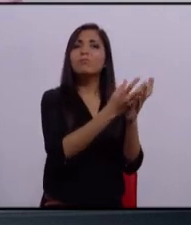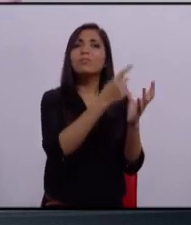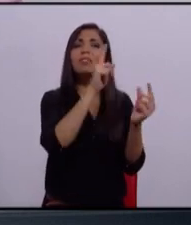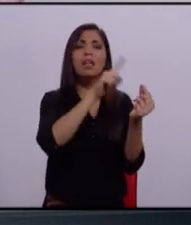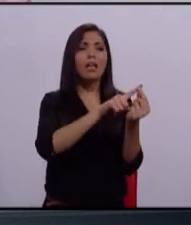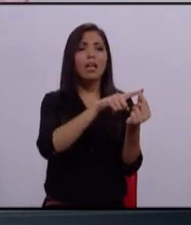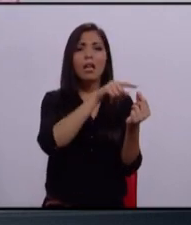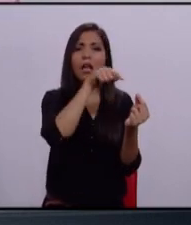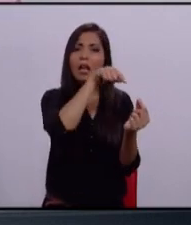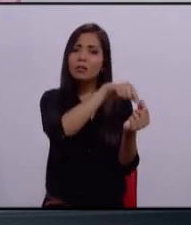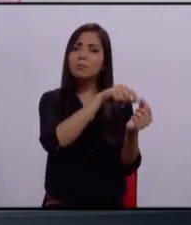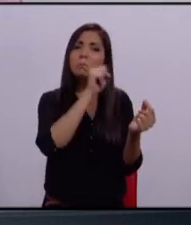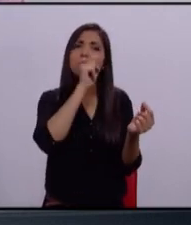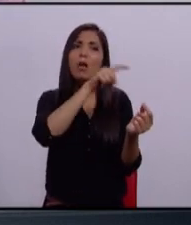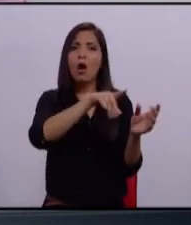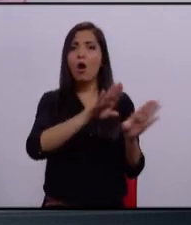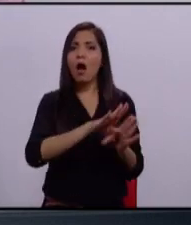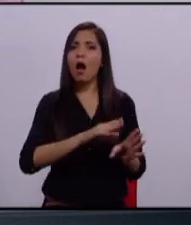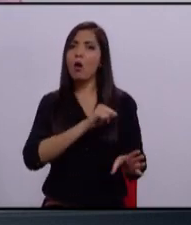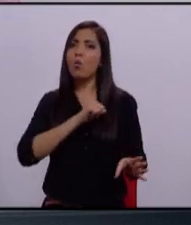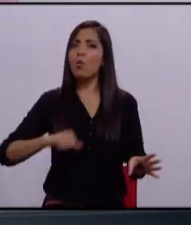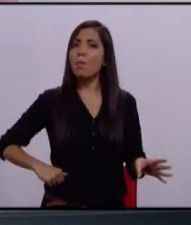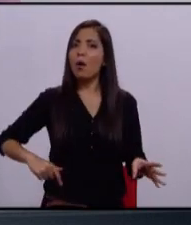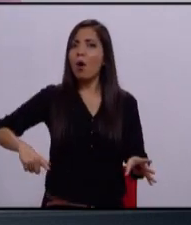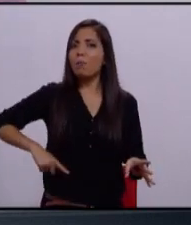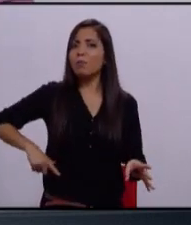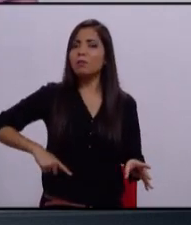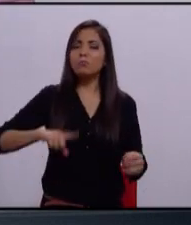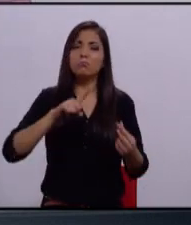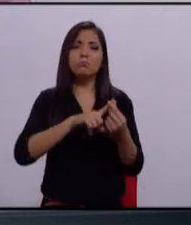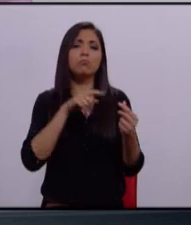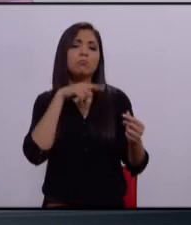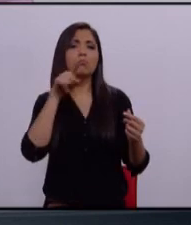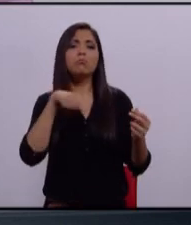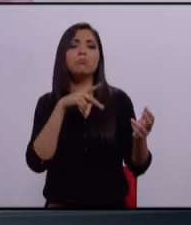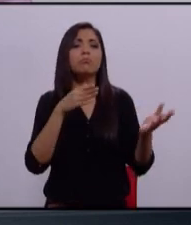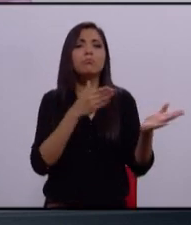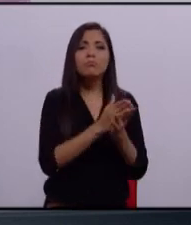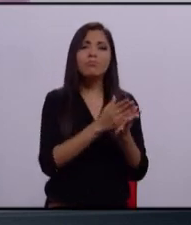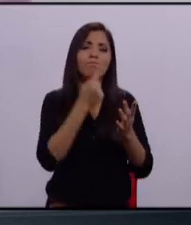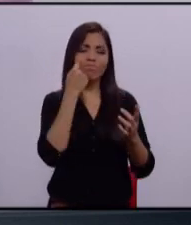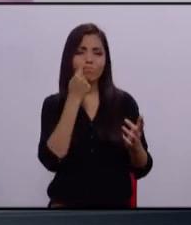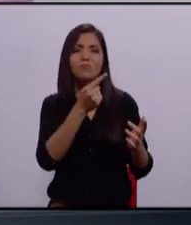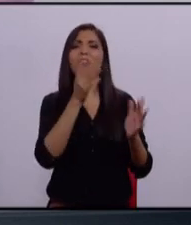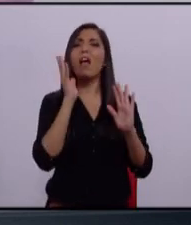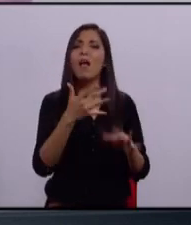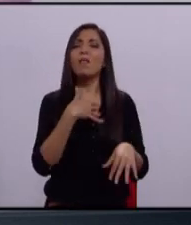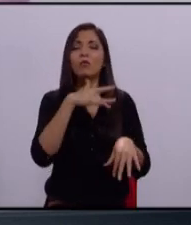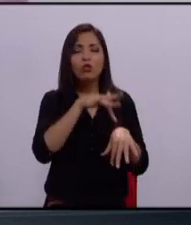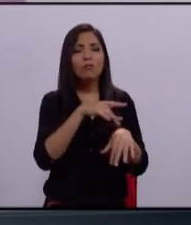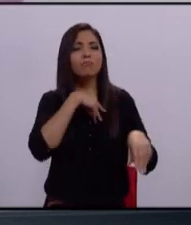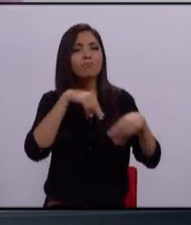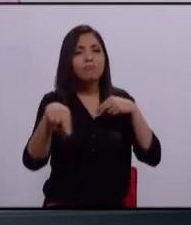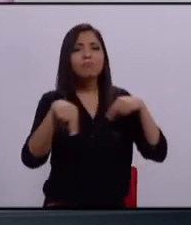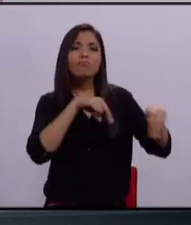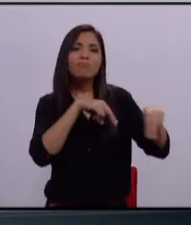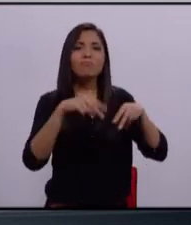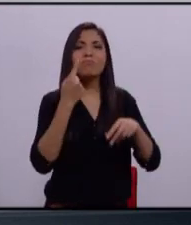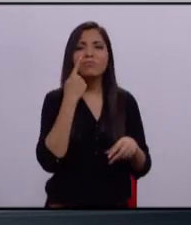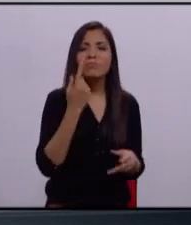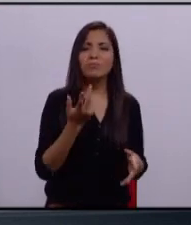ayuntamiento. Y bueno, venimos recorriendo, platicar de